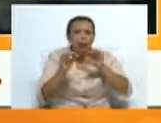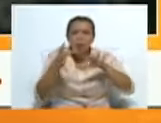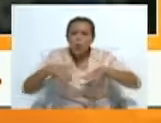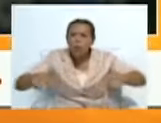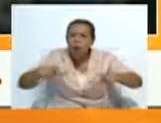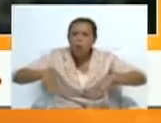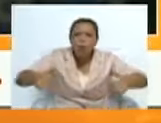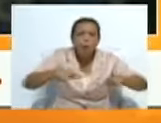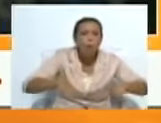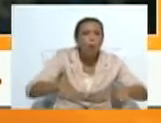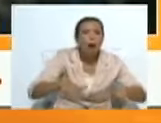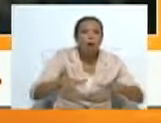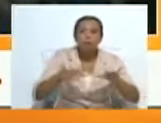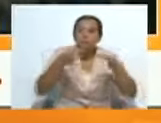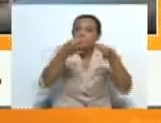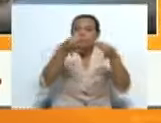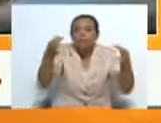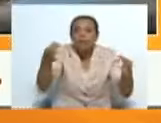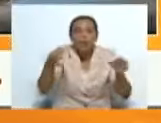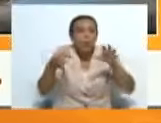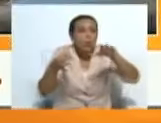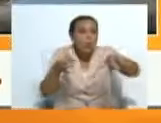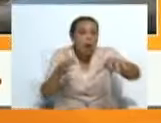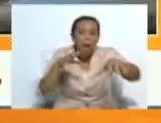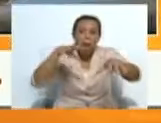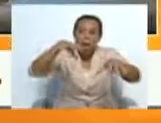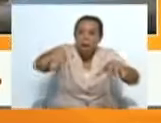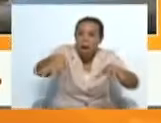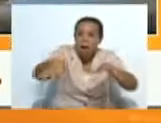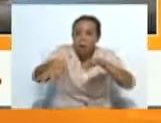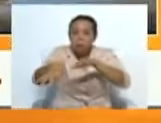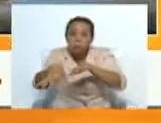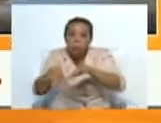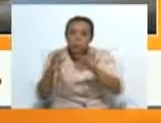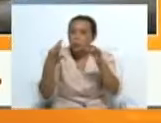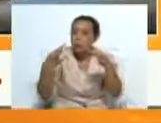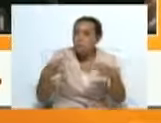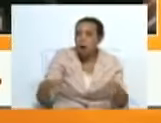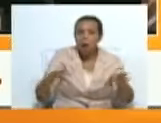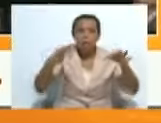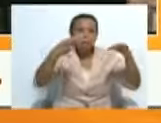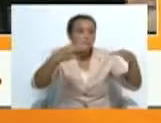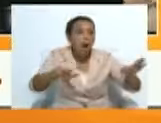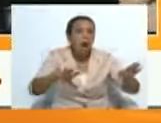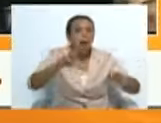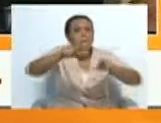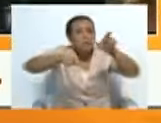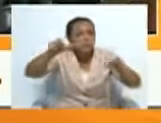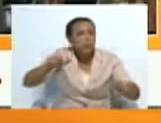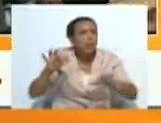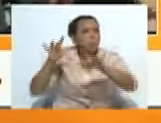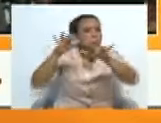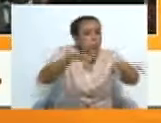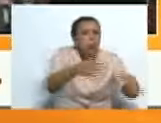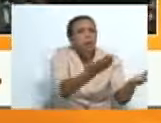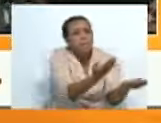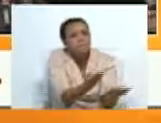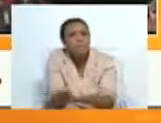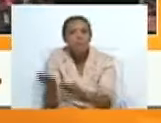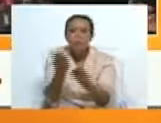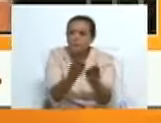es que todo fue perfecto, la recesión de todos los lugares, la gente que nos recibió,